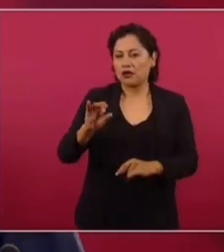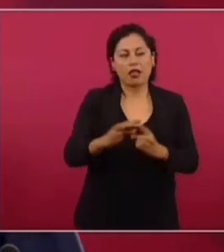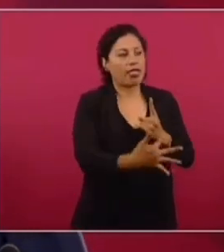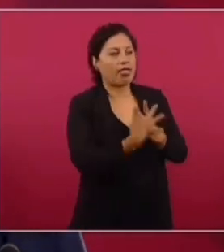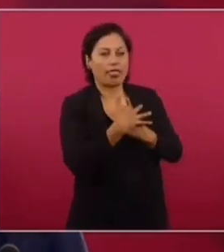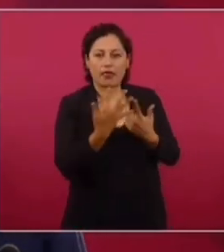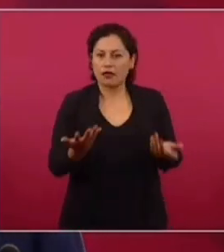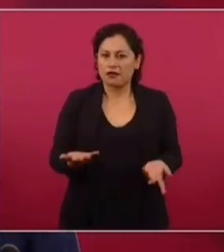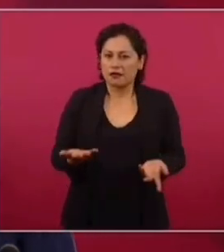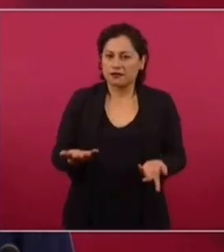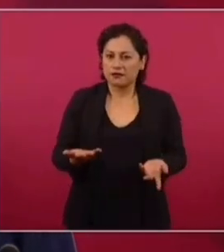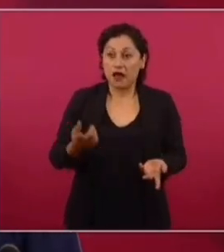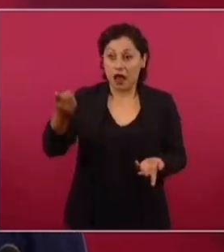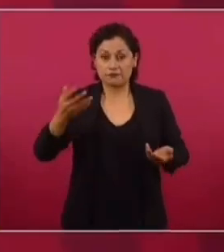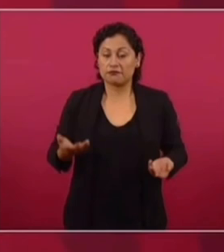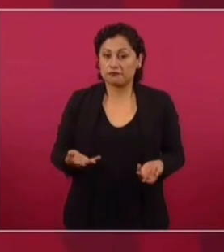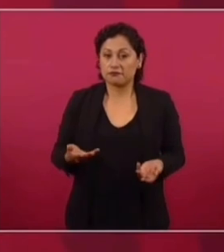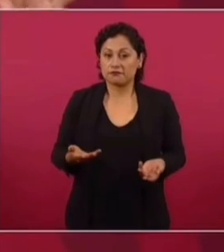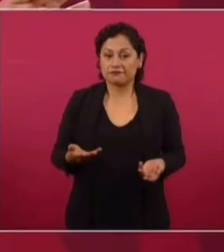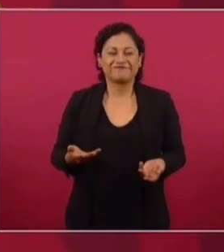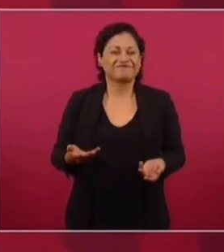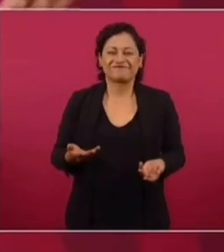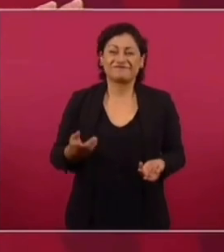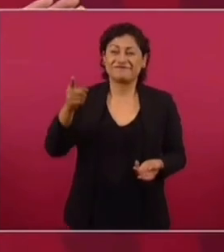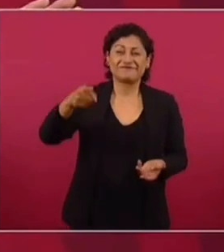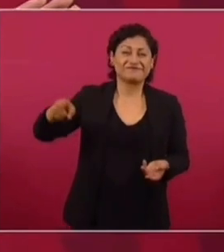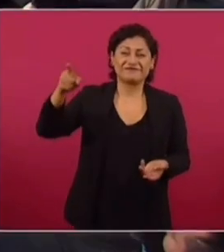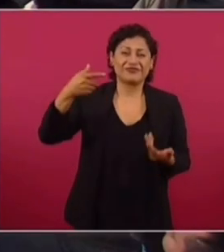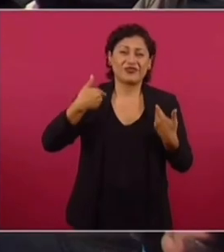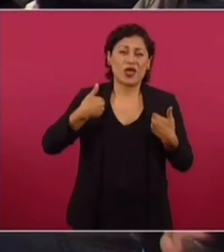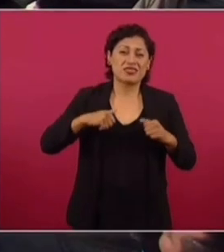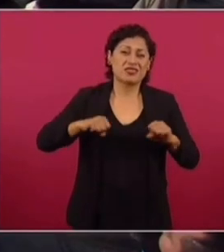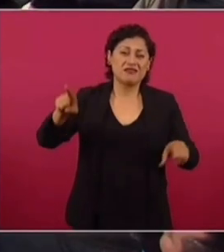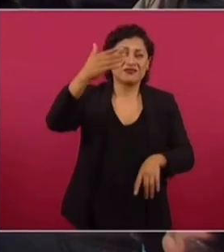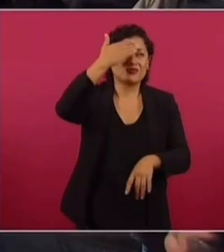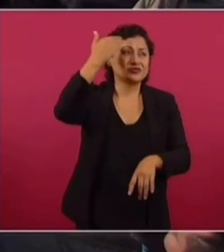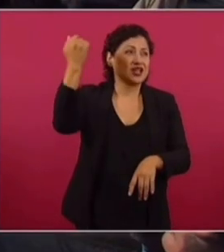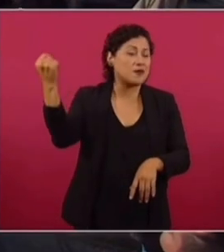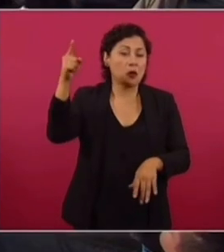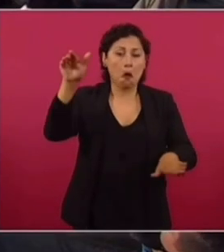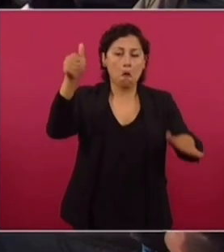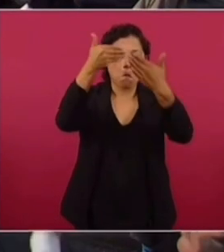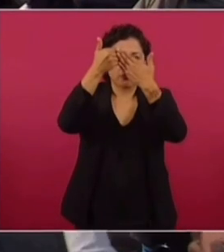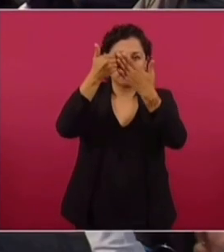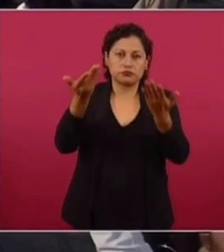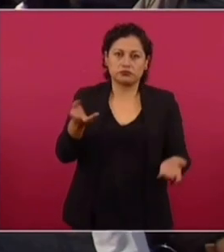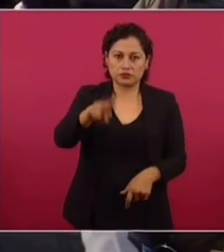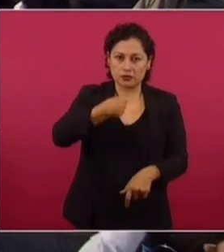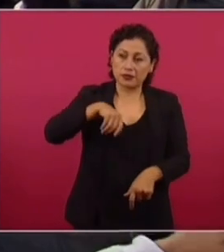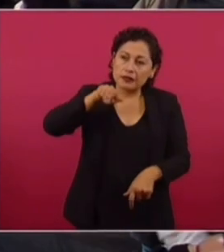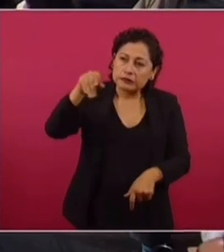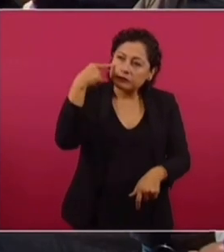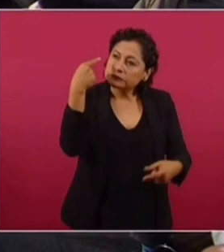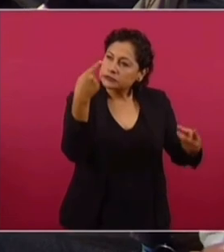ignorancia. No entienden nada, por más que trate uno de ayudarlos.